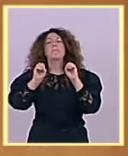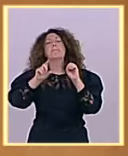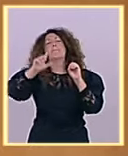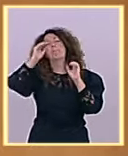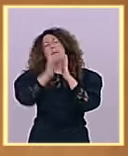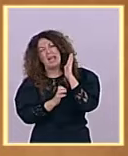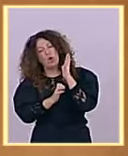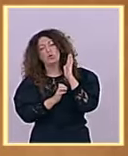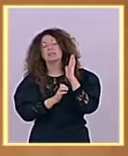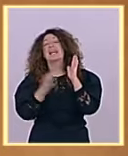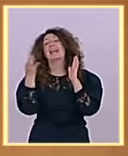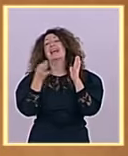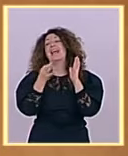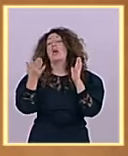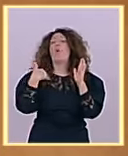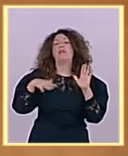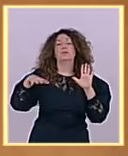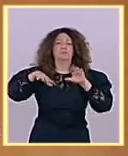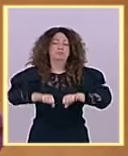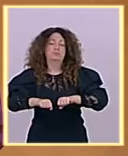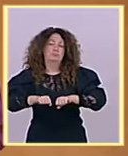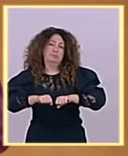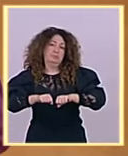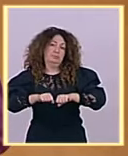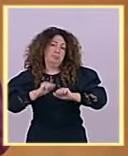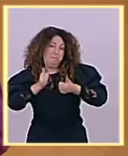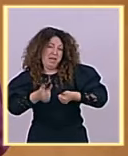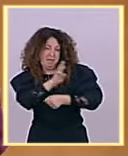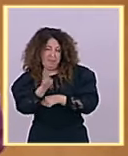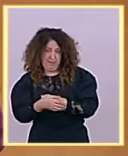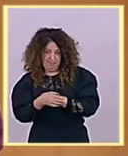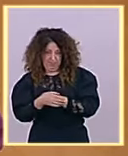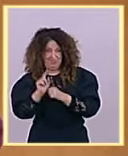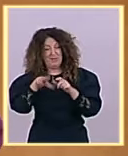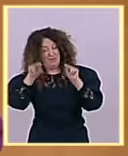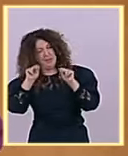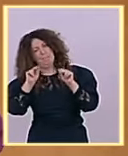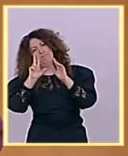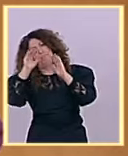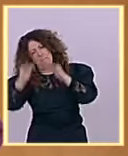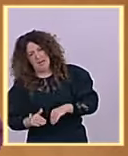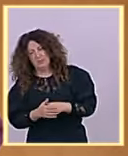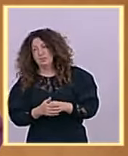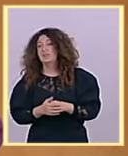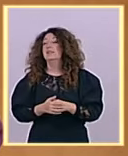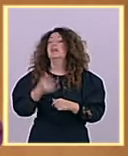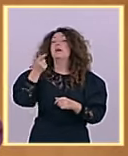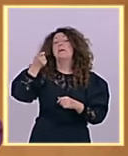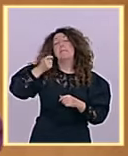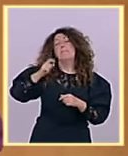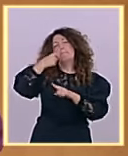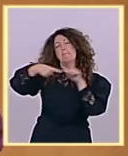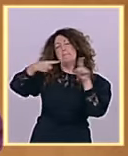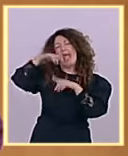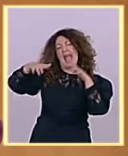la renta media por persona en el año 2011 era señor Feijó de 13.900 euros en el último